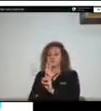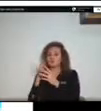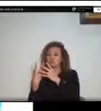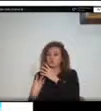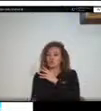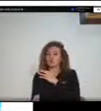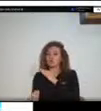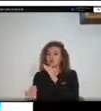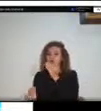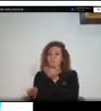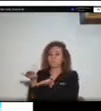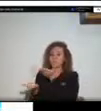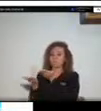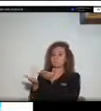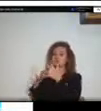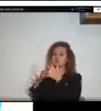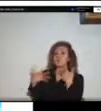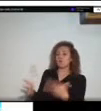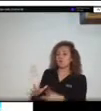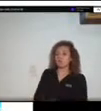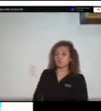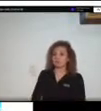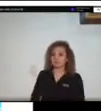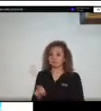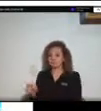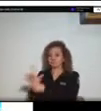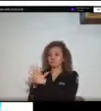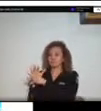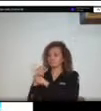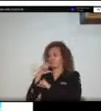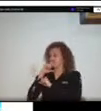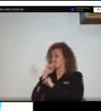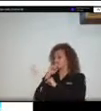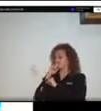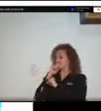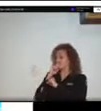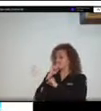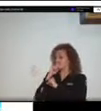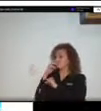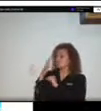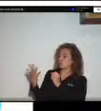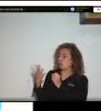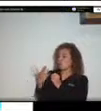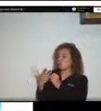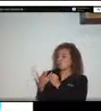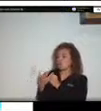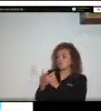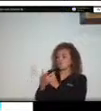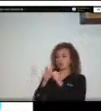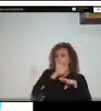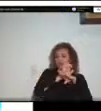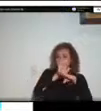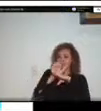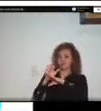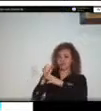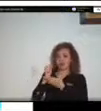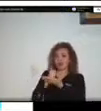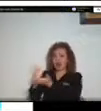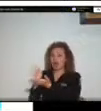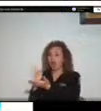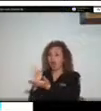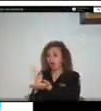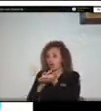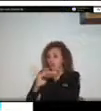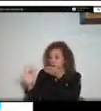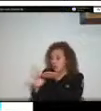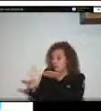que nos tiene a todos los organismos de socorro y a las entidades competentes en este caso durante esta temporada es el río